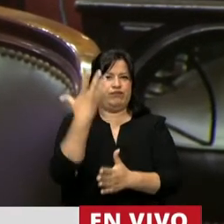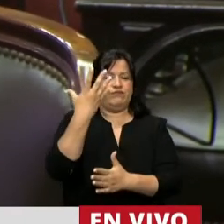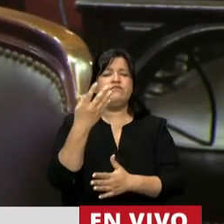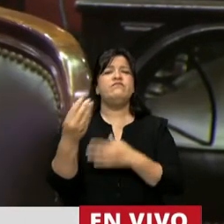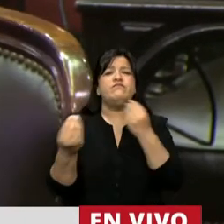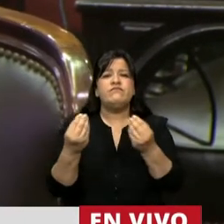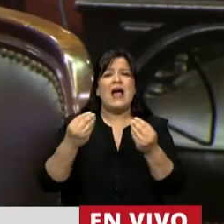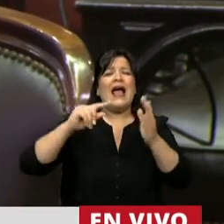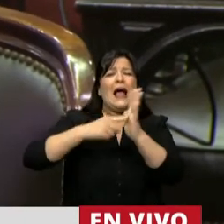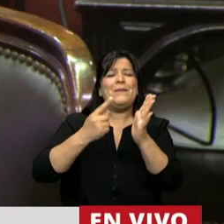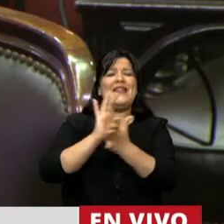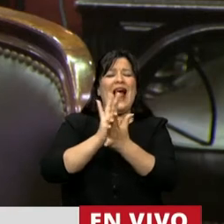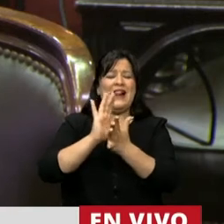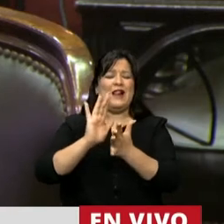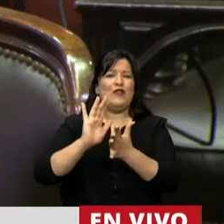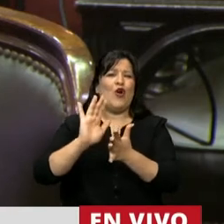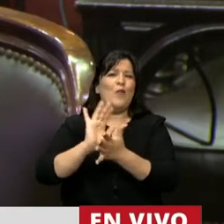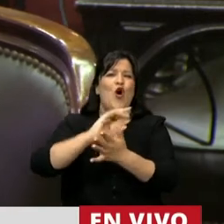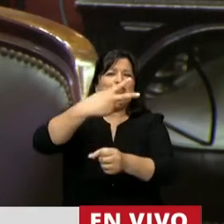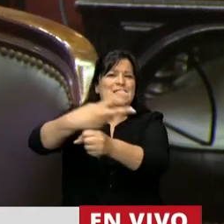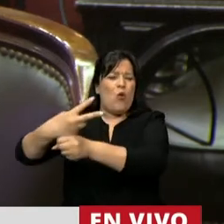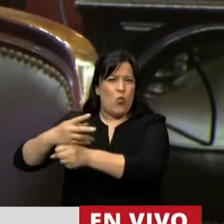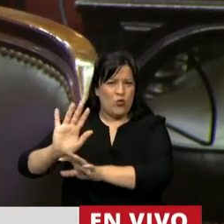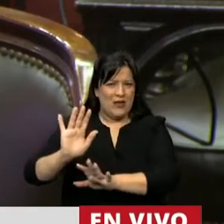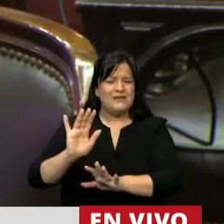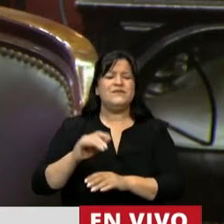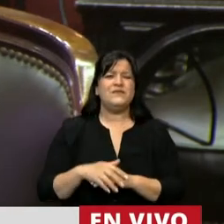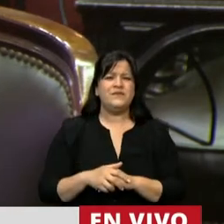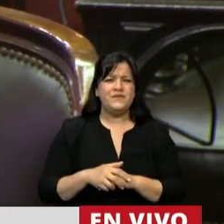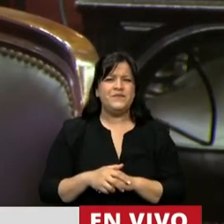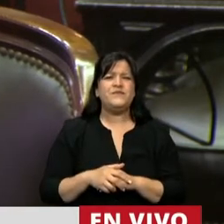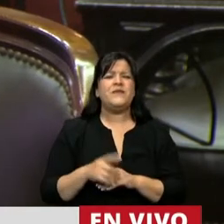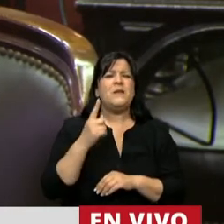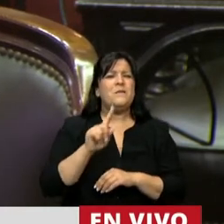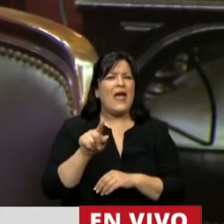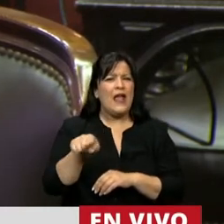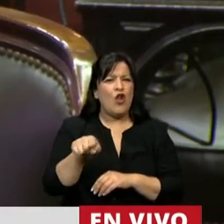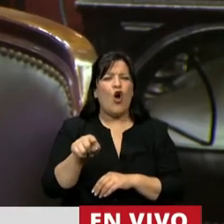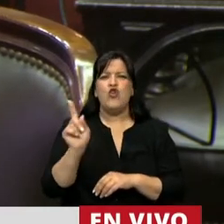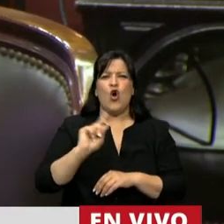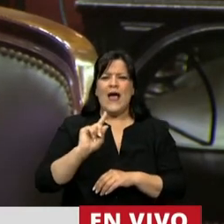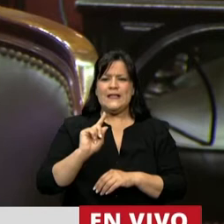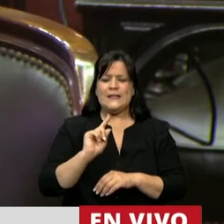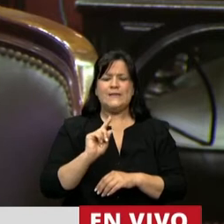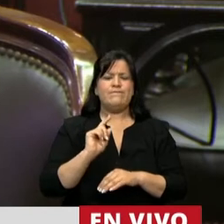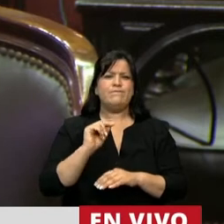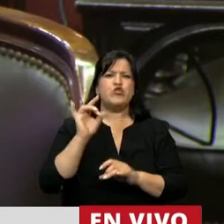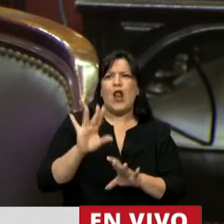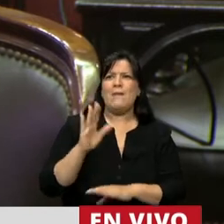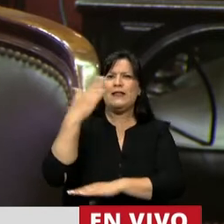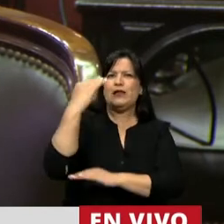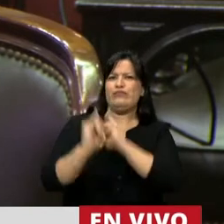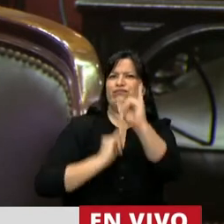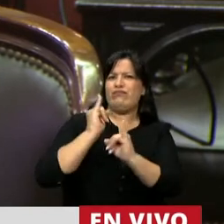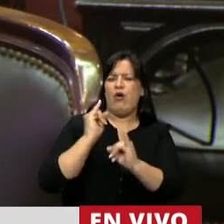capitales alternas, pero creo que no es de un modo simplemente enunciativo, sino la idea es trabajar,